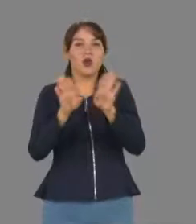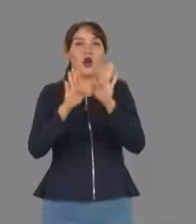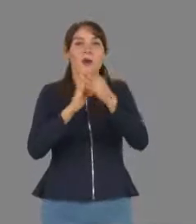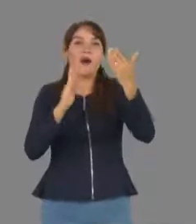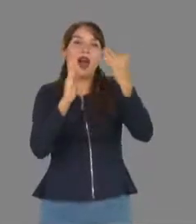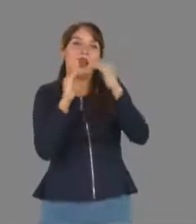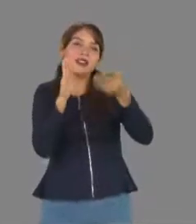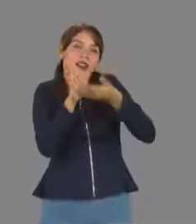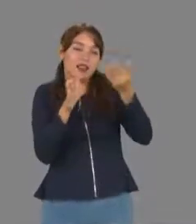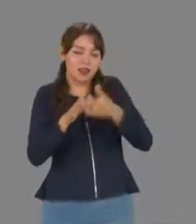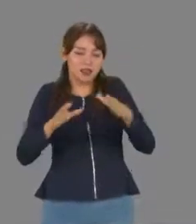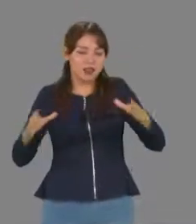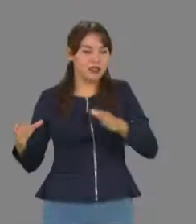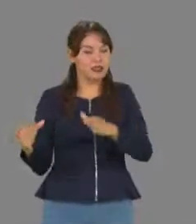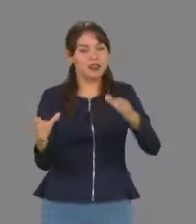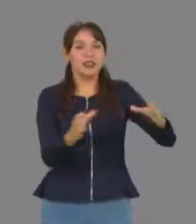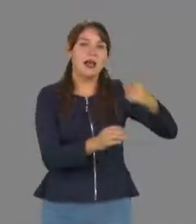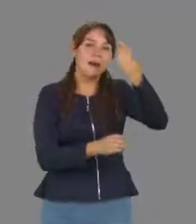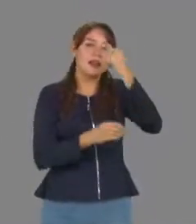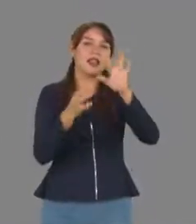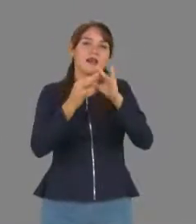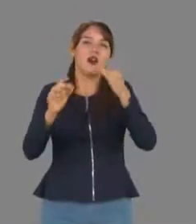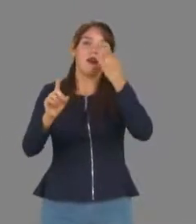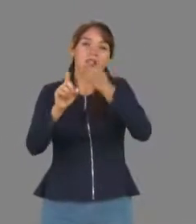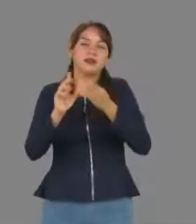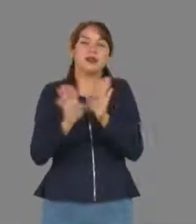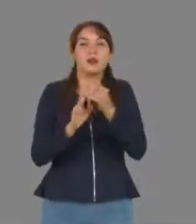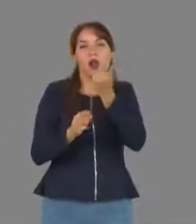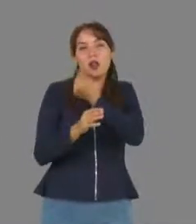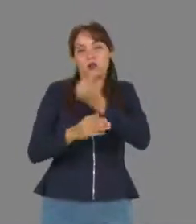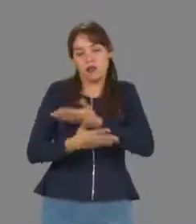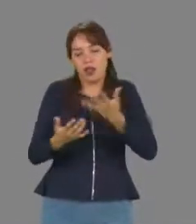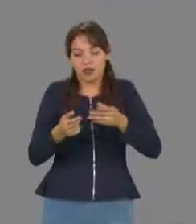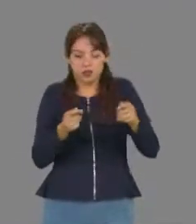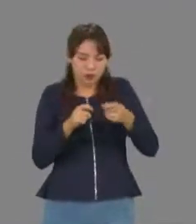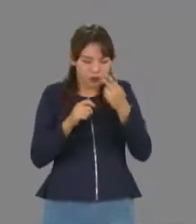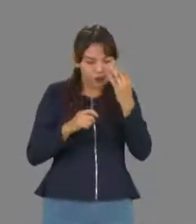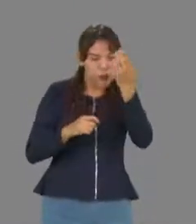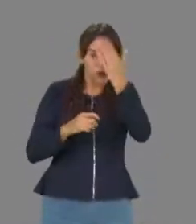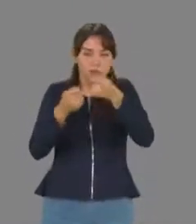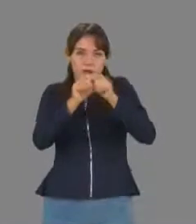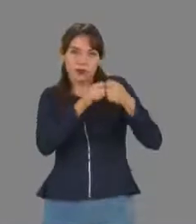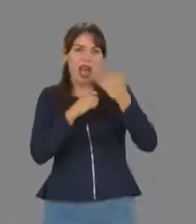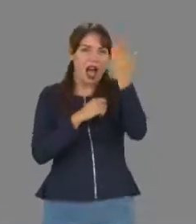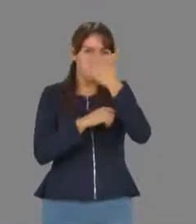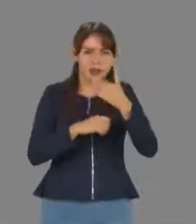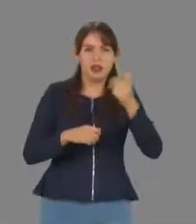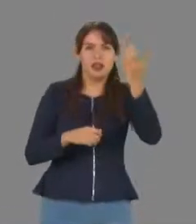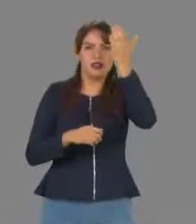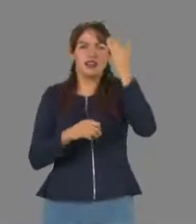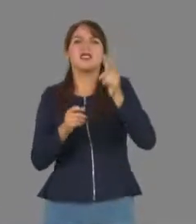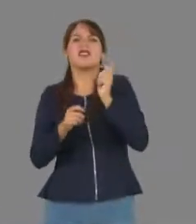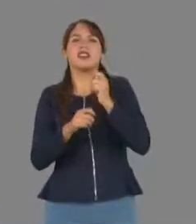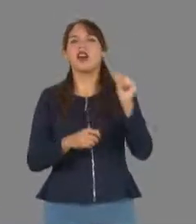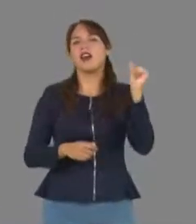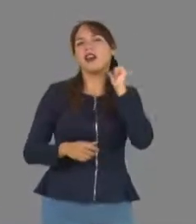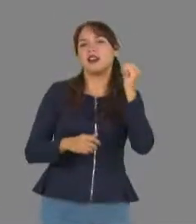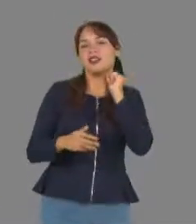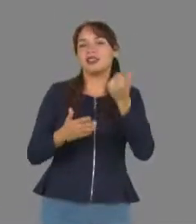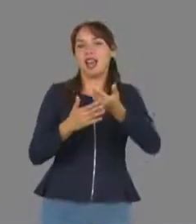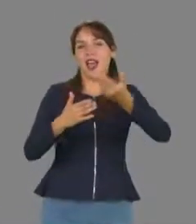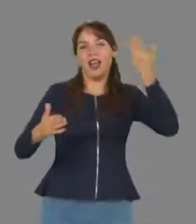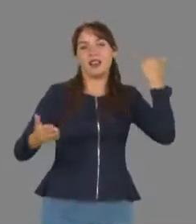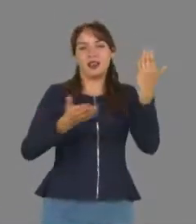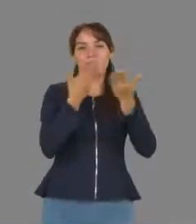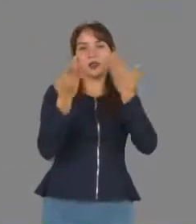con el objetivo de presentar el trabajo realizado por los alumnos del plantel en la que mostraron los conocimientos, habilidades y aptitudes adquiridos durante su